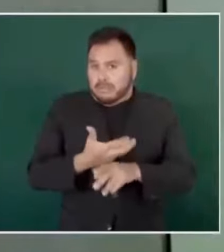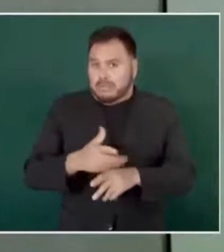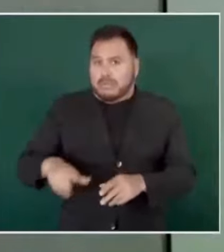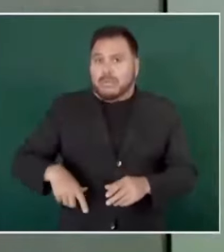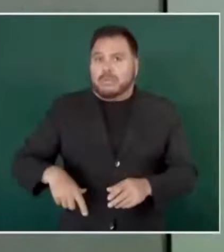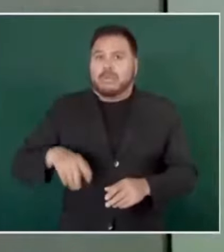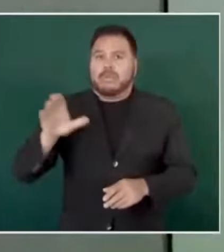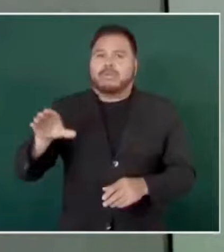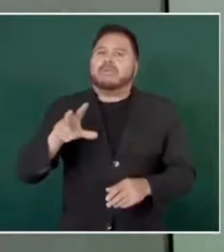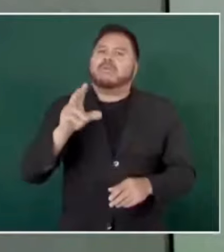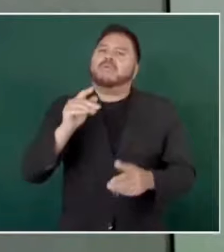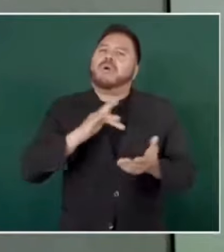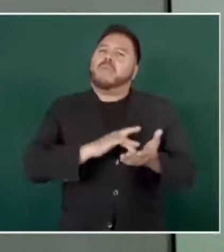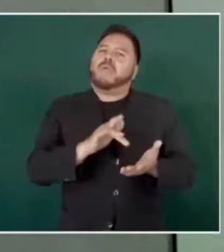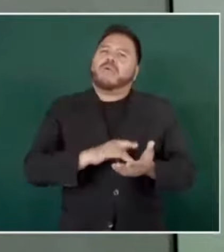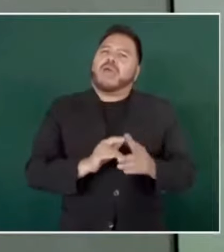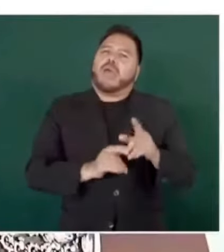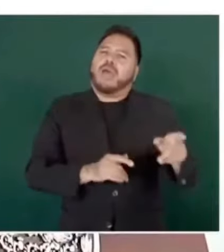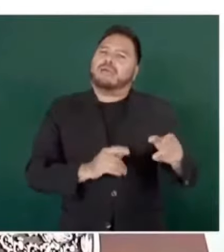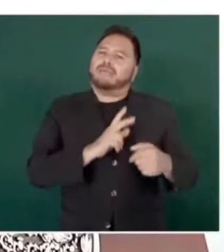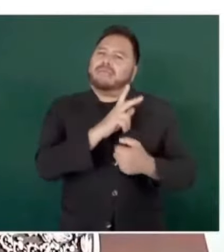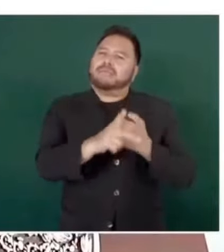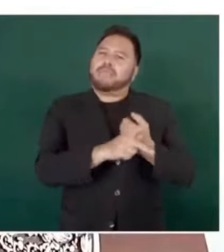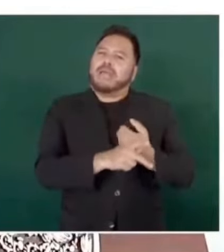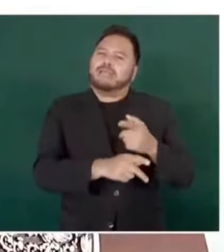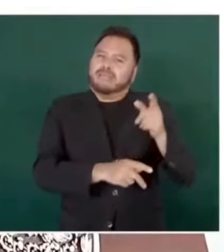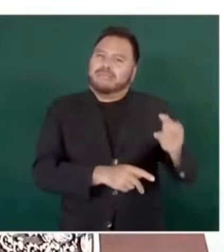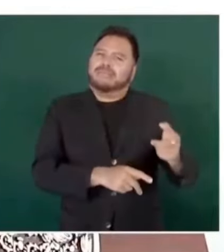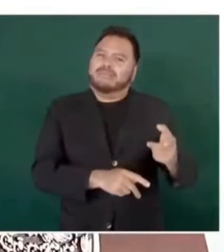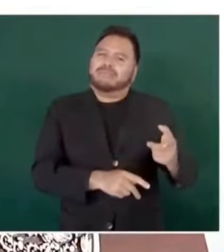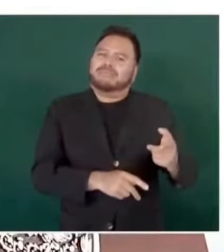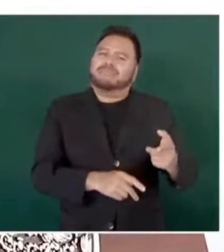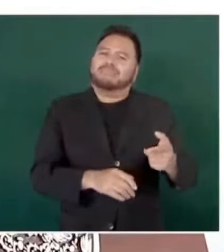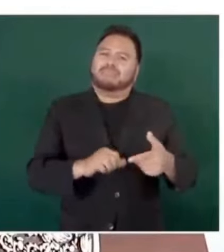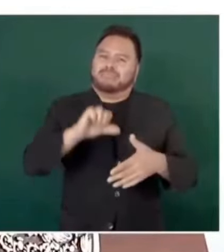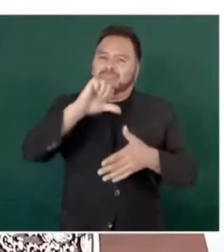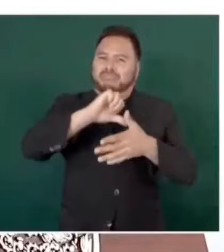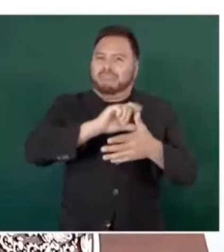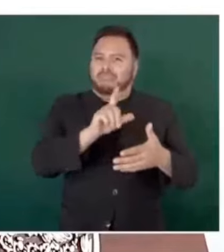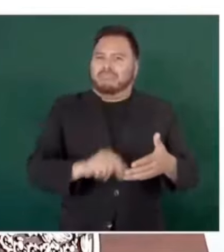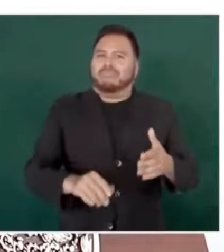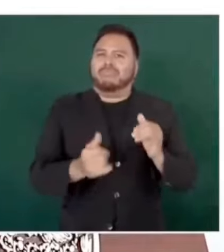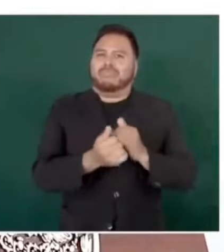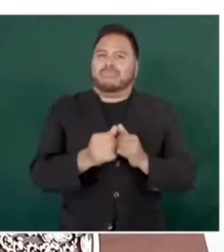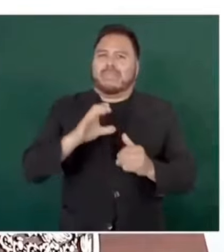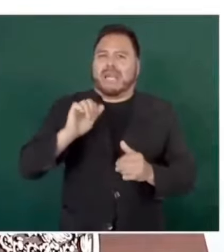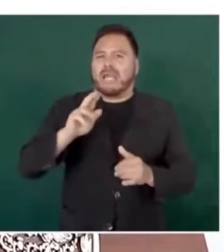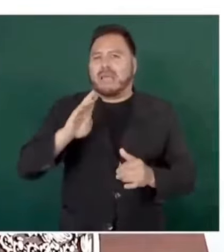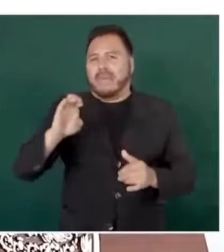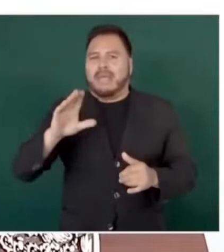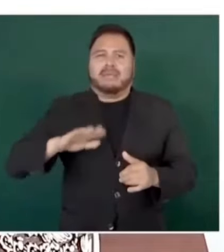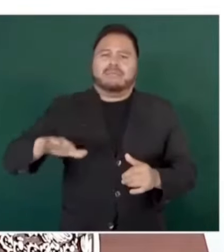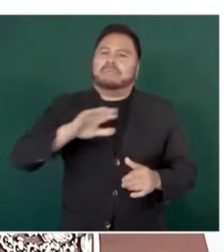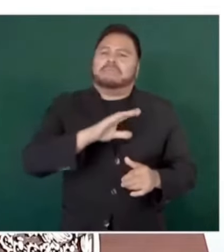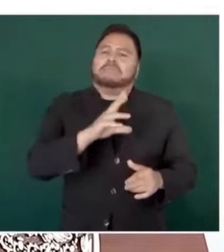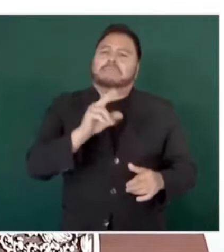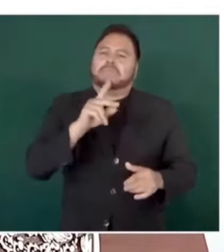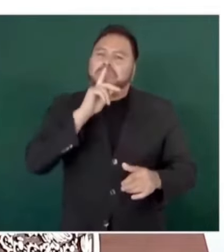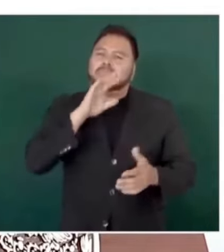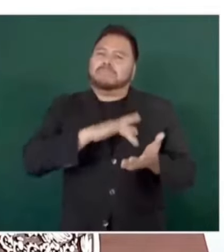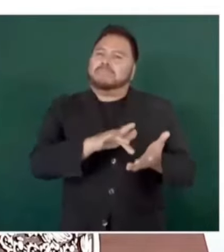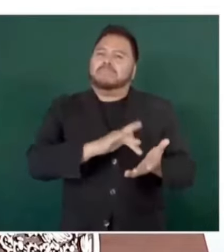no apoya a los países de América Latina, del Caribe, desde que lo hizo